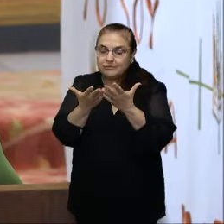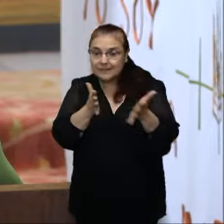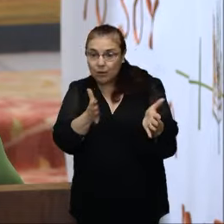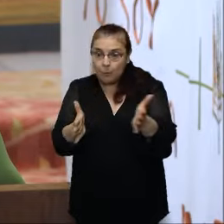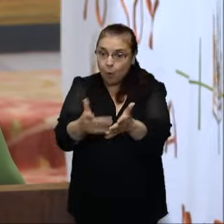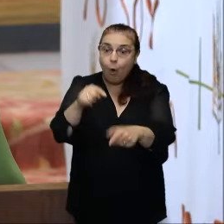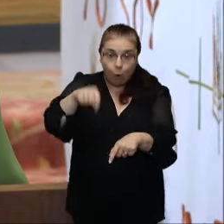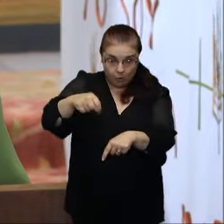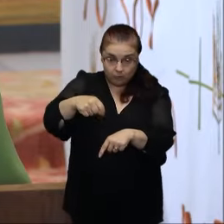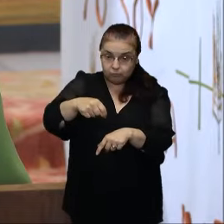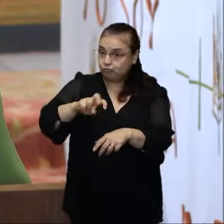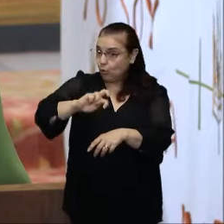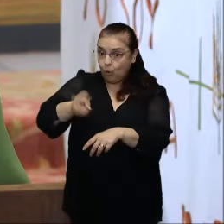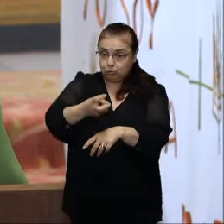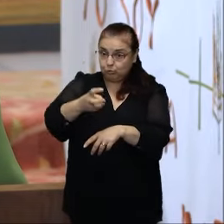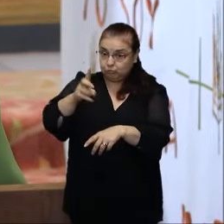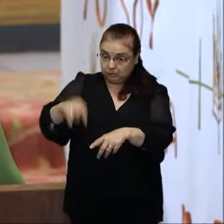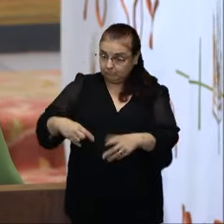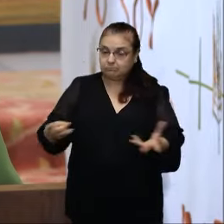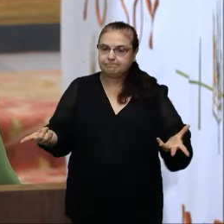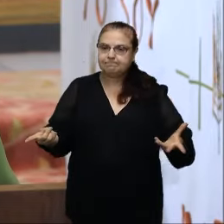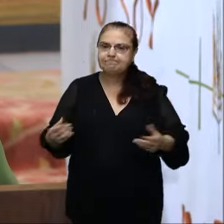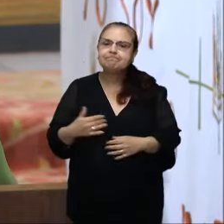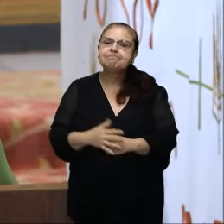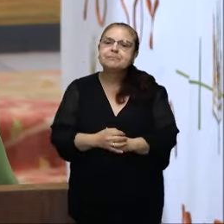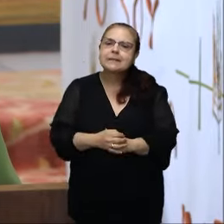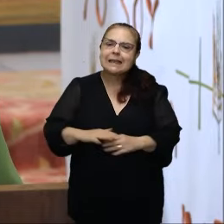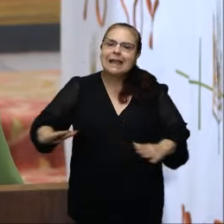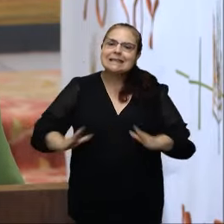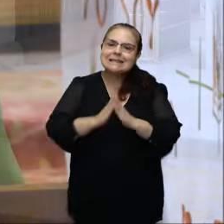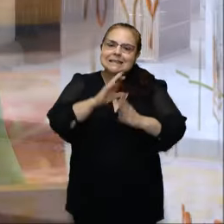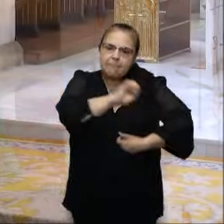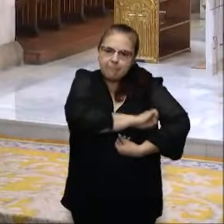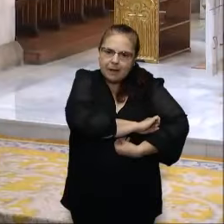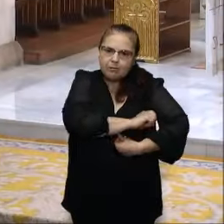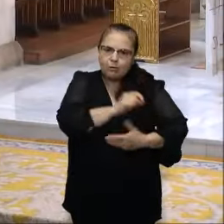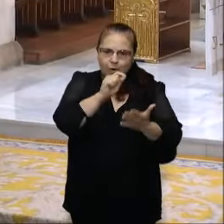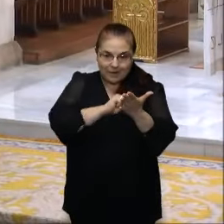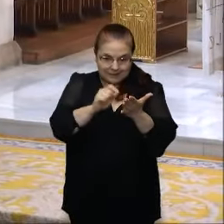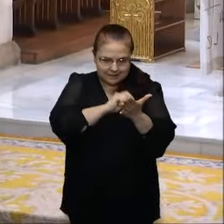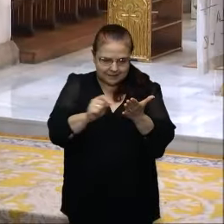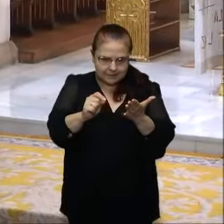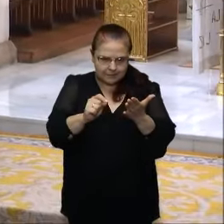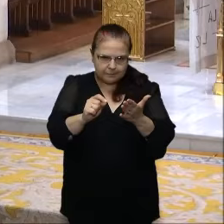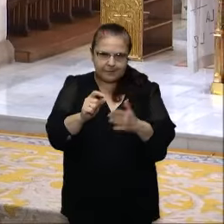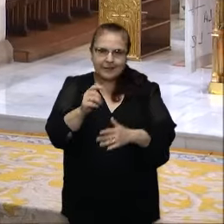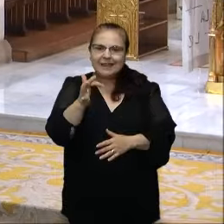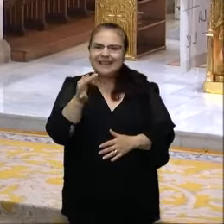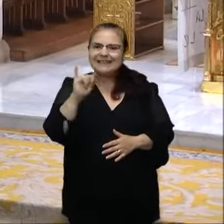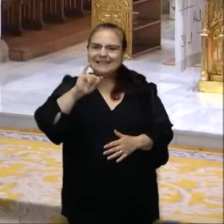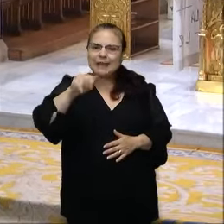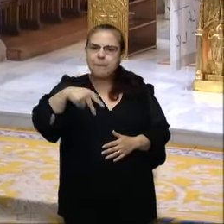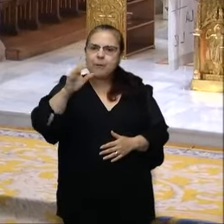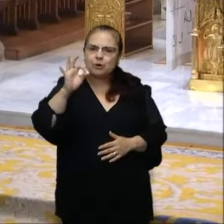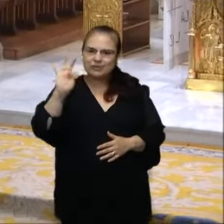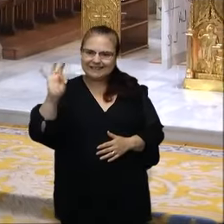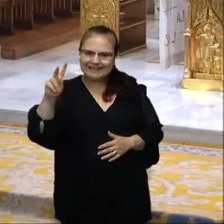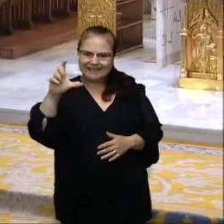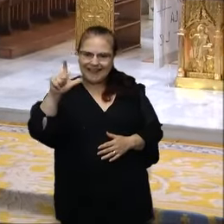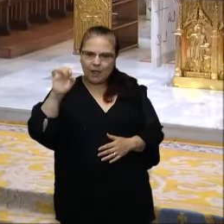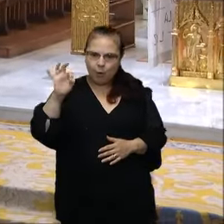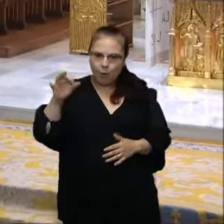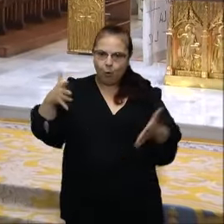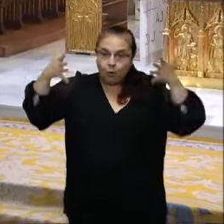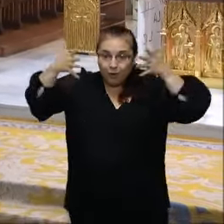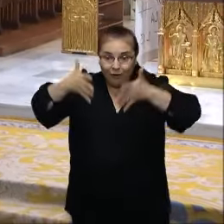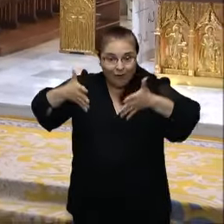otro. Cuando San Pablo escribe a Timoteo, en la segunda carta, le da dando consejos sobre